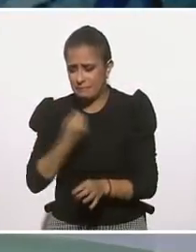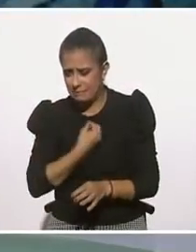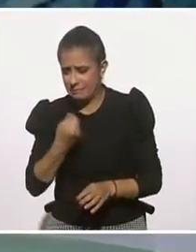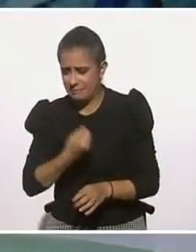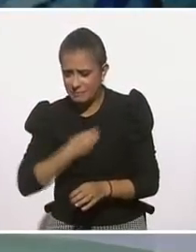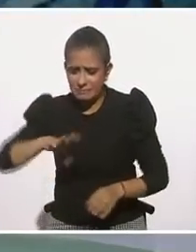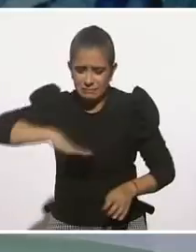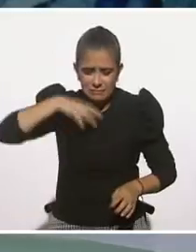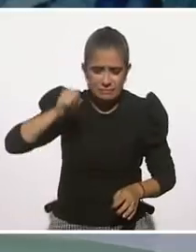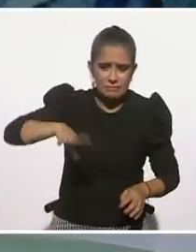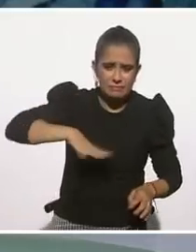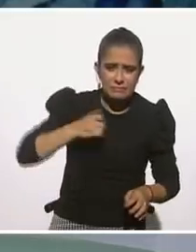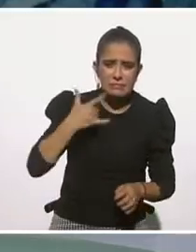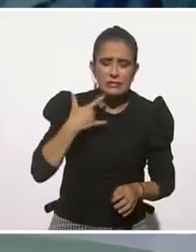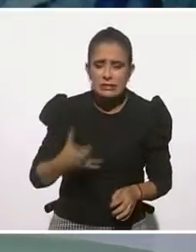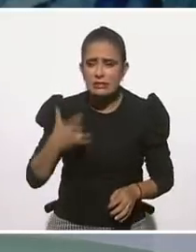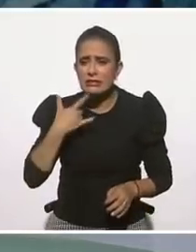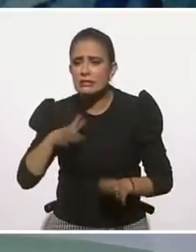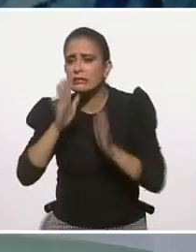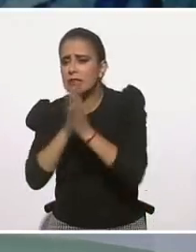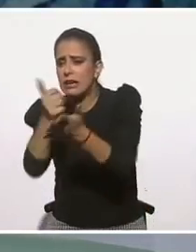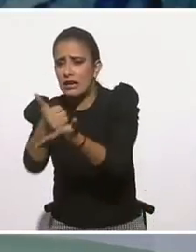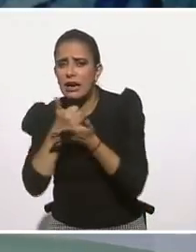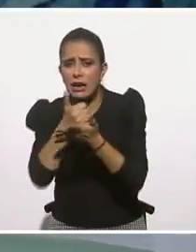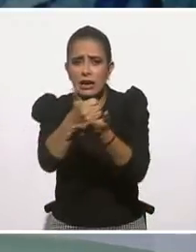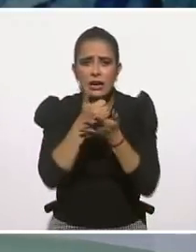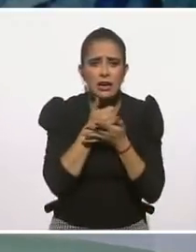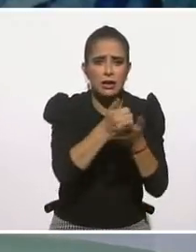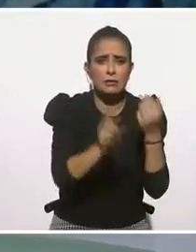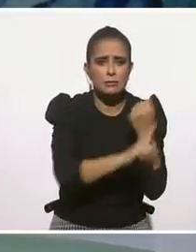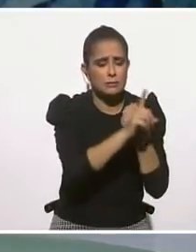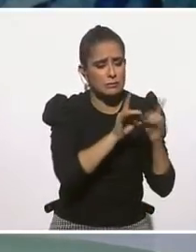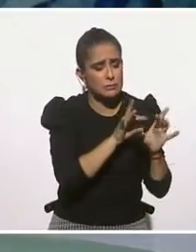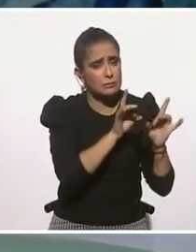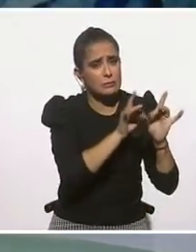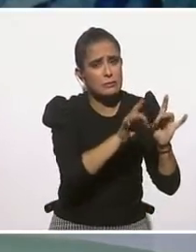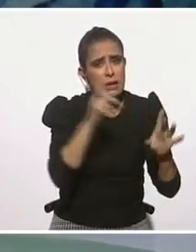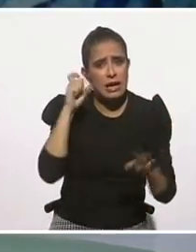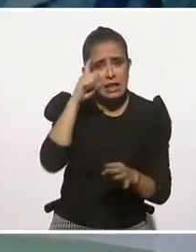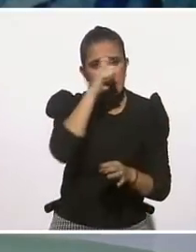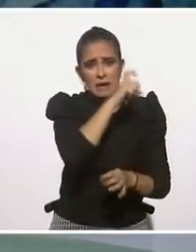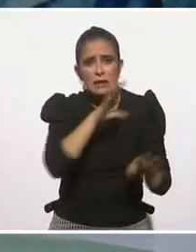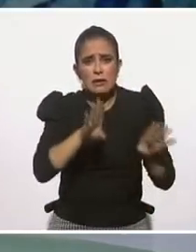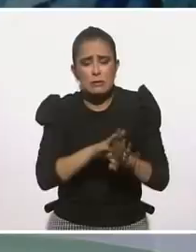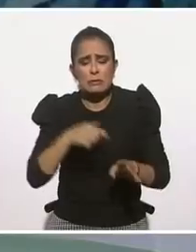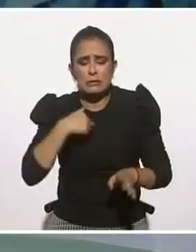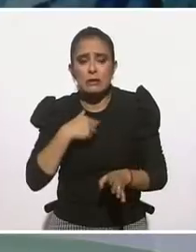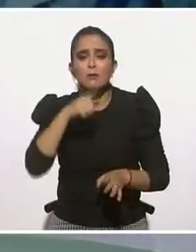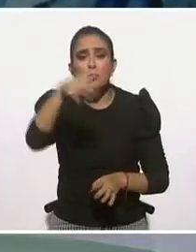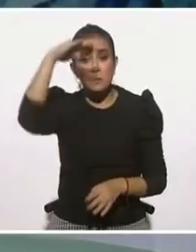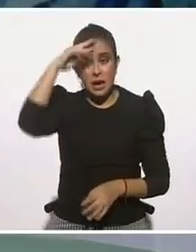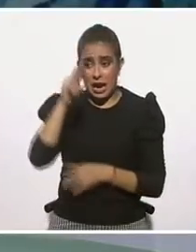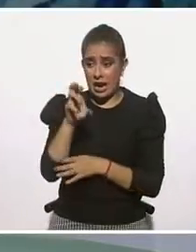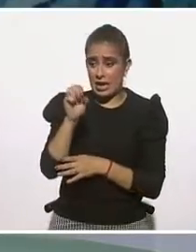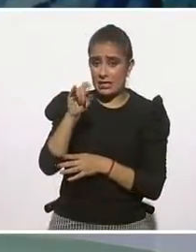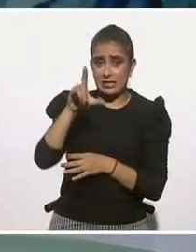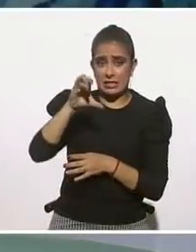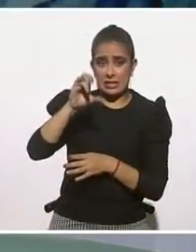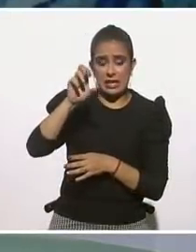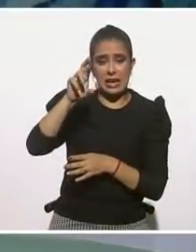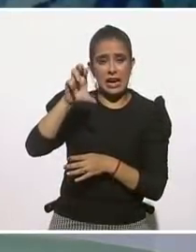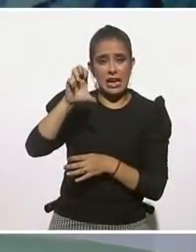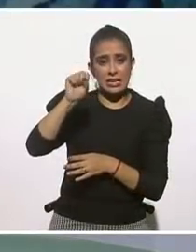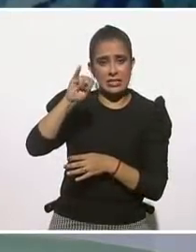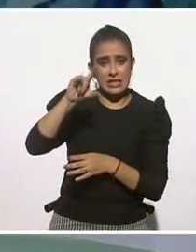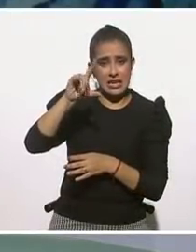espacios en donde pidas ayuda. Y aquí es donde muchas personas consideran que la resiliencia es de superhéroes. Y